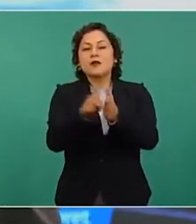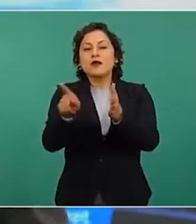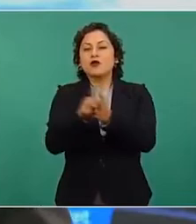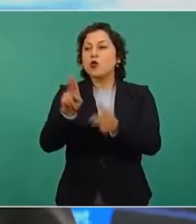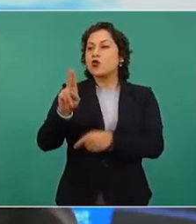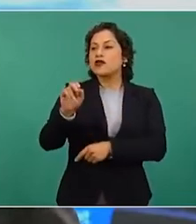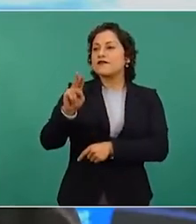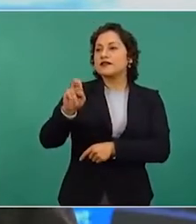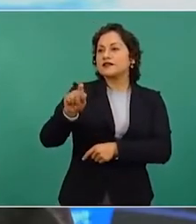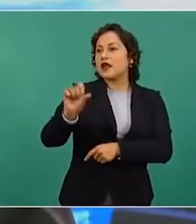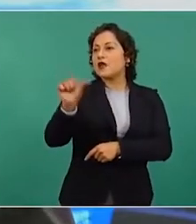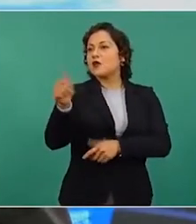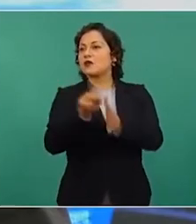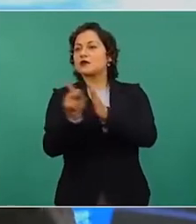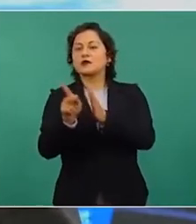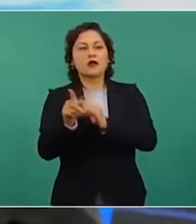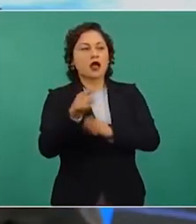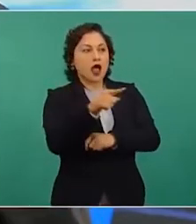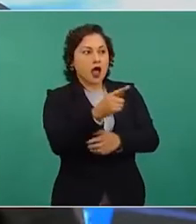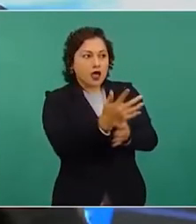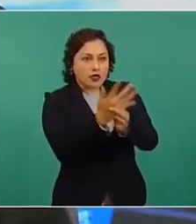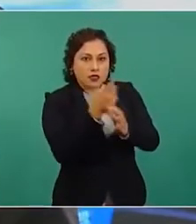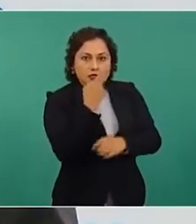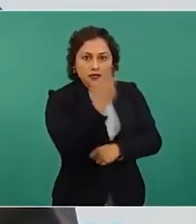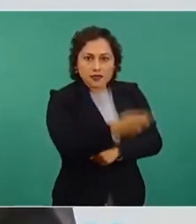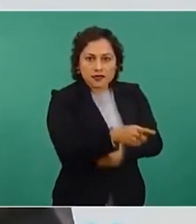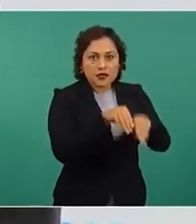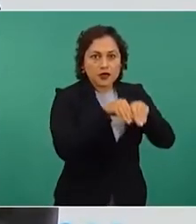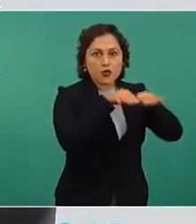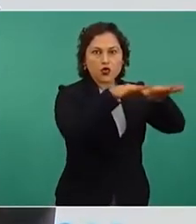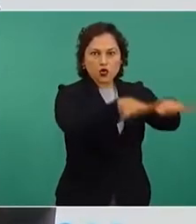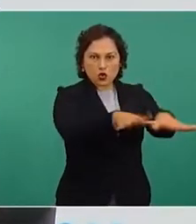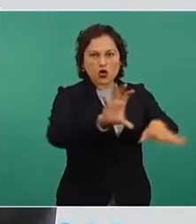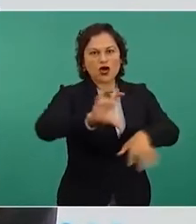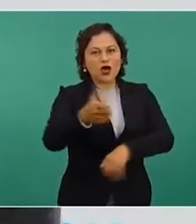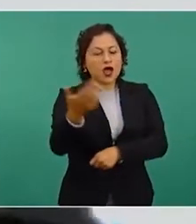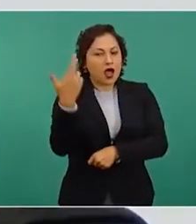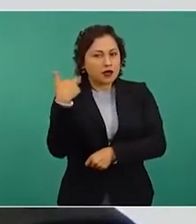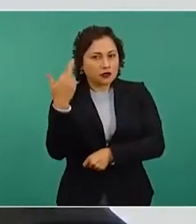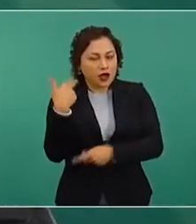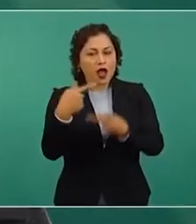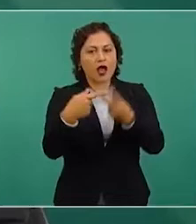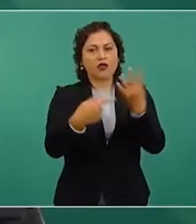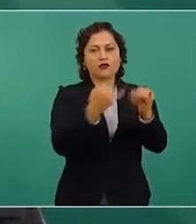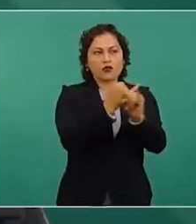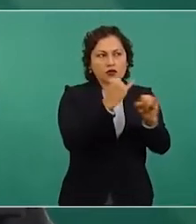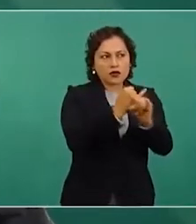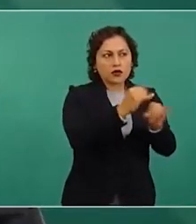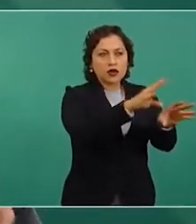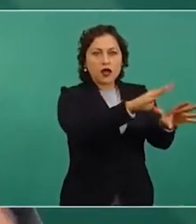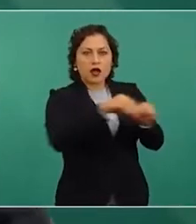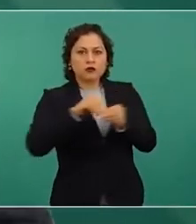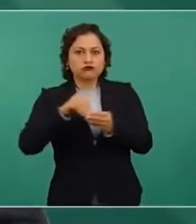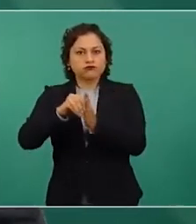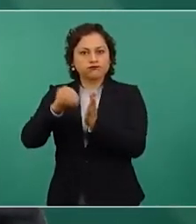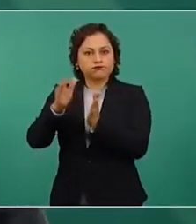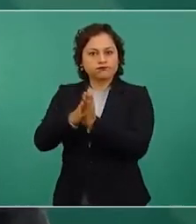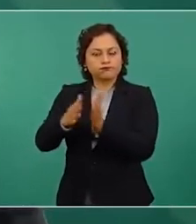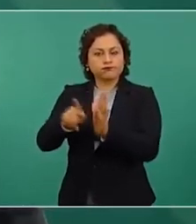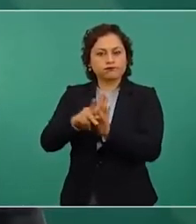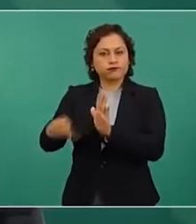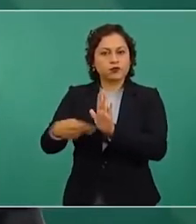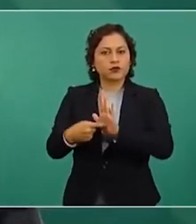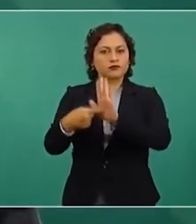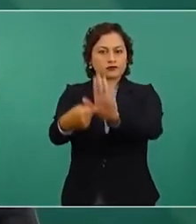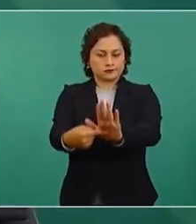denuncia de Loret, que se diseminó en redes de radio y sitios digitales. Al respecto, la Sedena